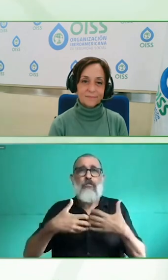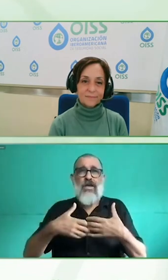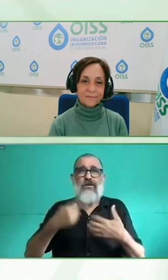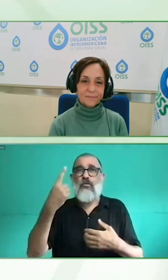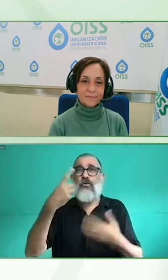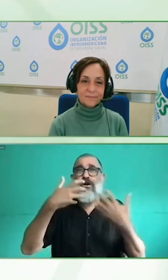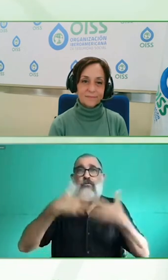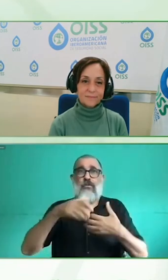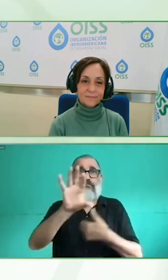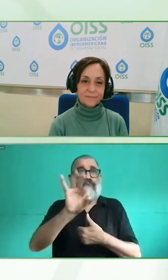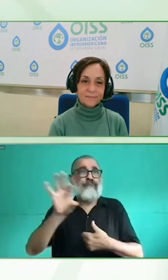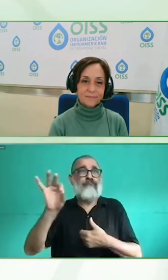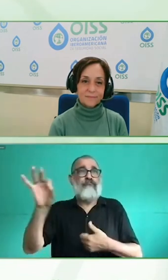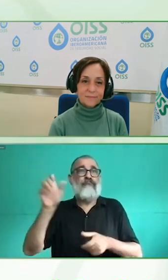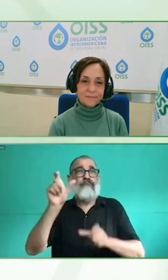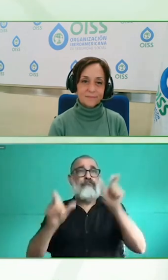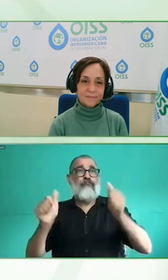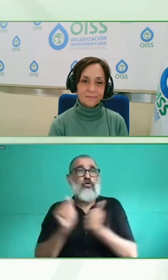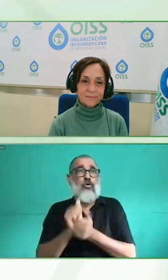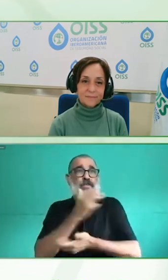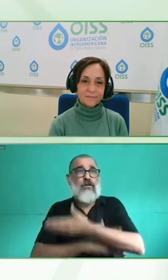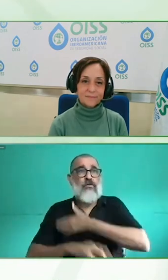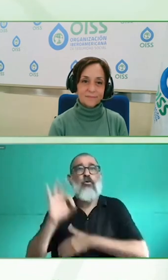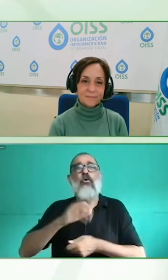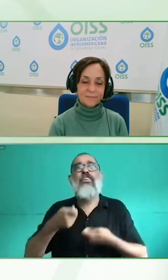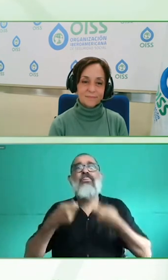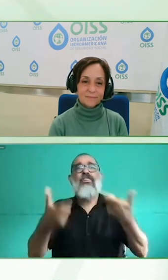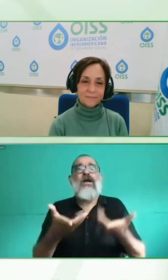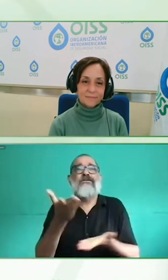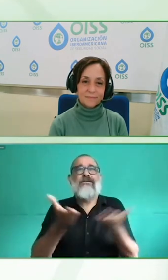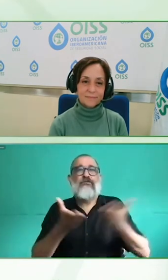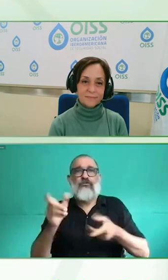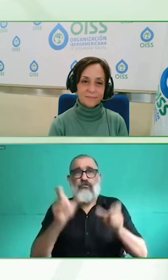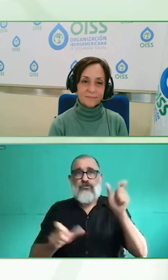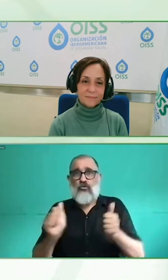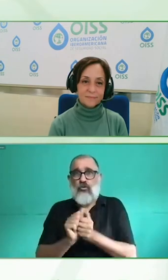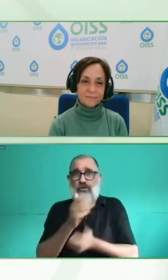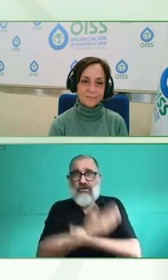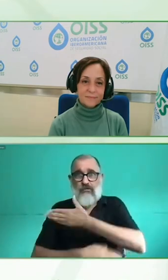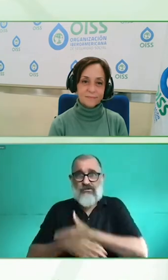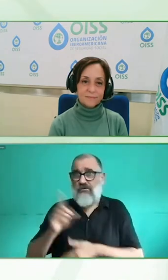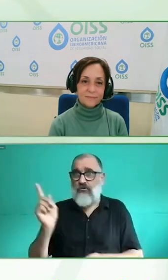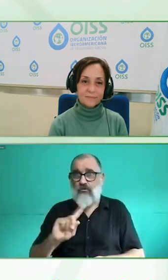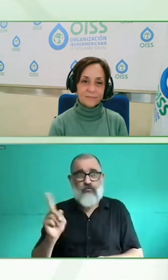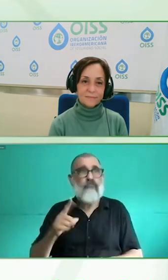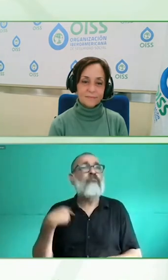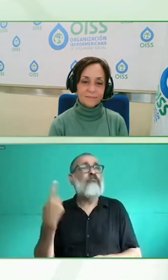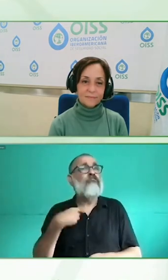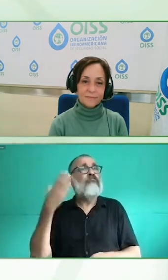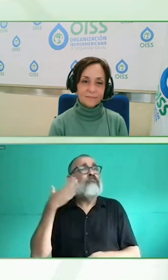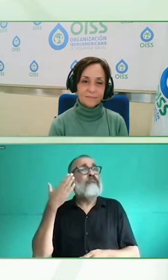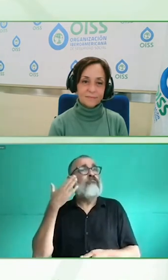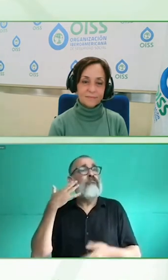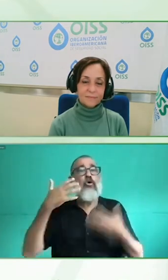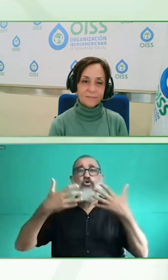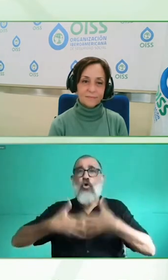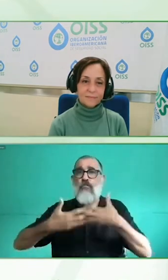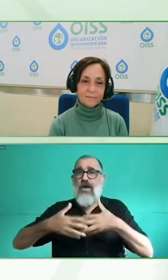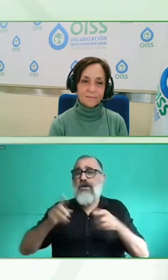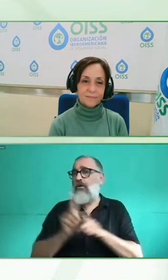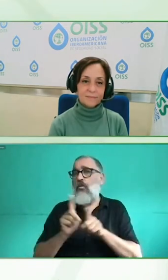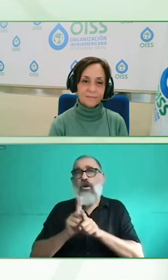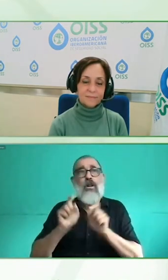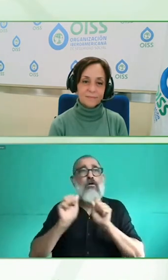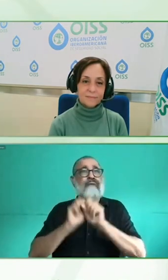Ana, luego decía Gabriel y bueno, creo que en esencia lo hemos dicho todos, no se trata de hacer clientes productos para personas con discapacidad, sino con las personas con